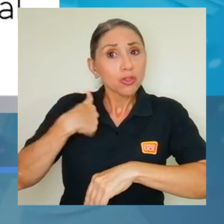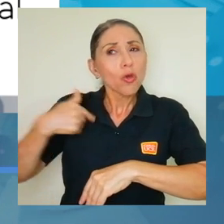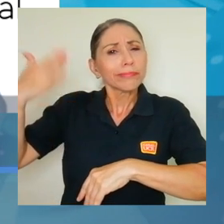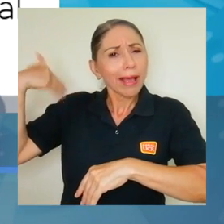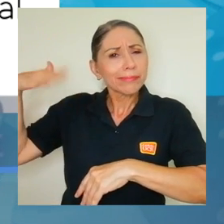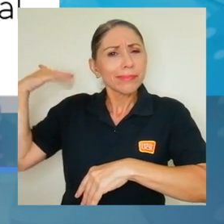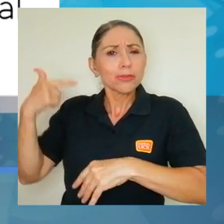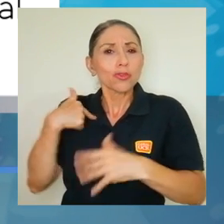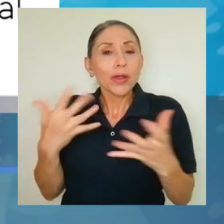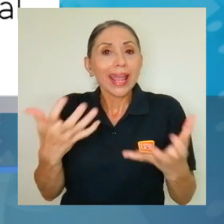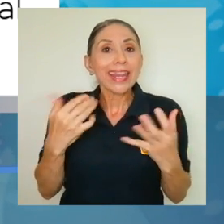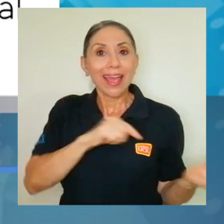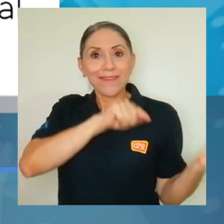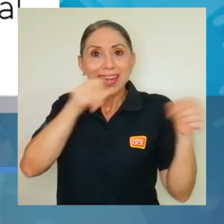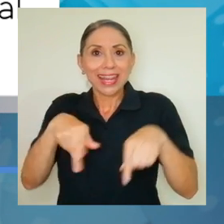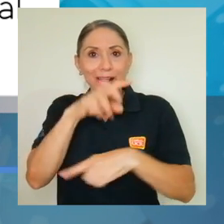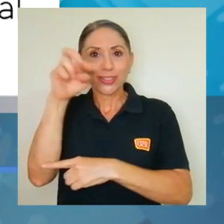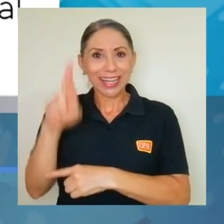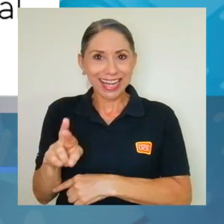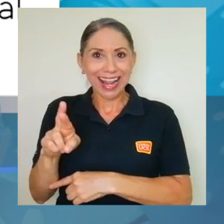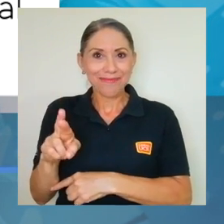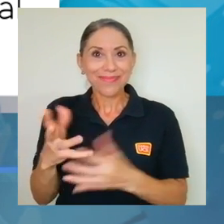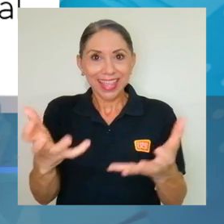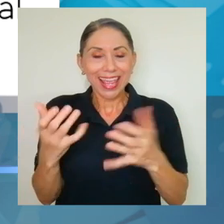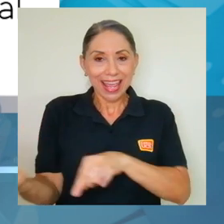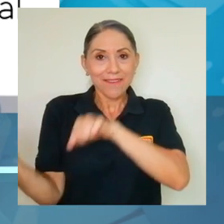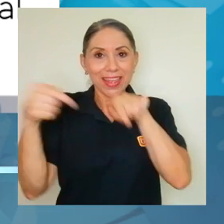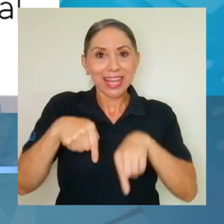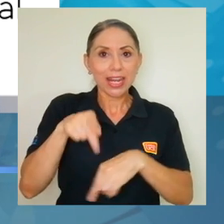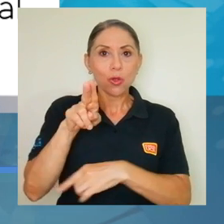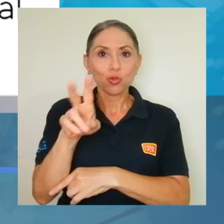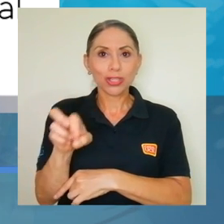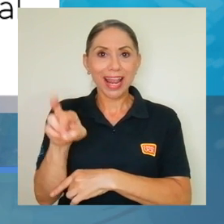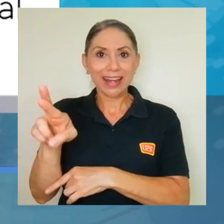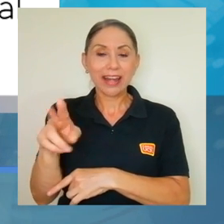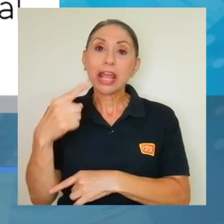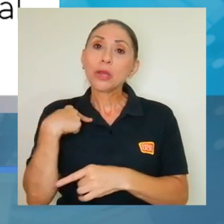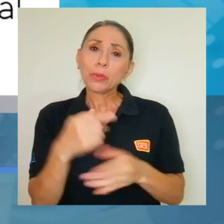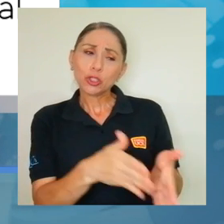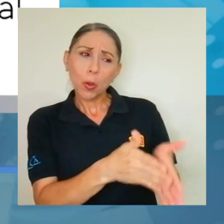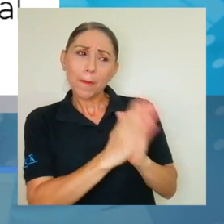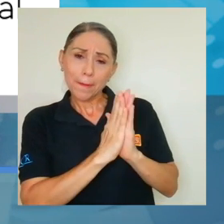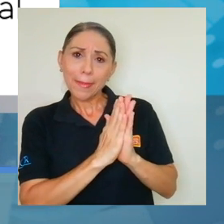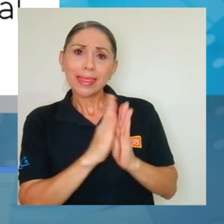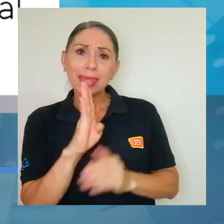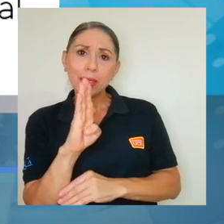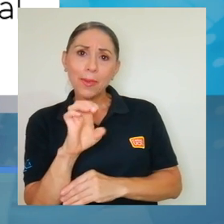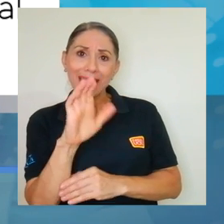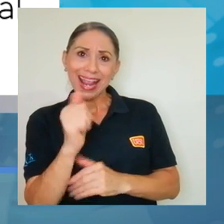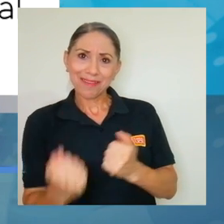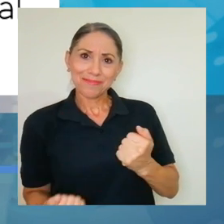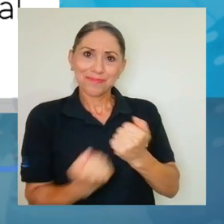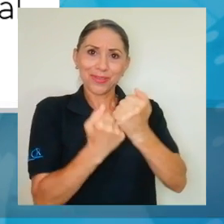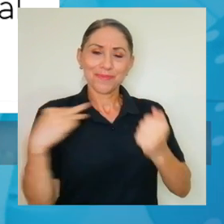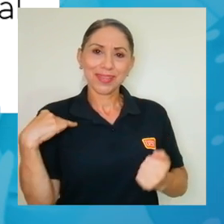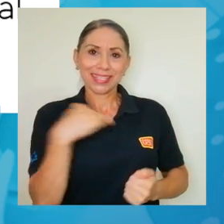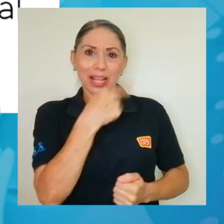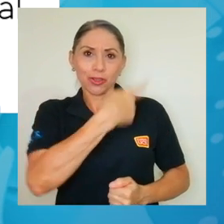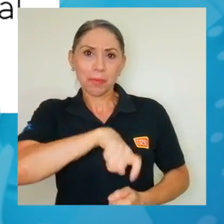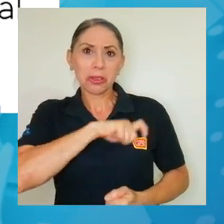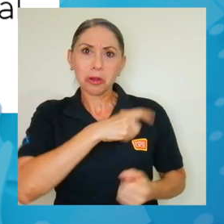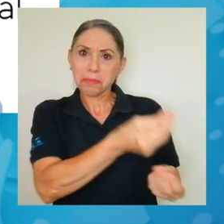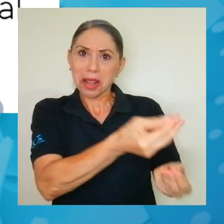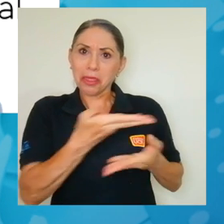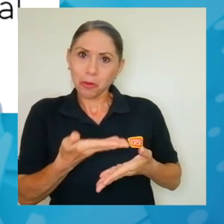a Costa Rica y a la UCR. Y, bueno, solicité la beca al Ministerio Español y me la